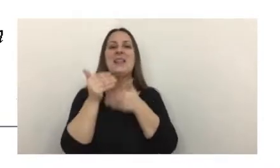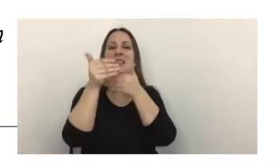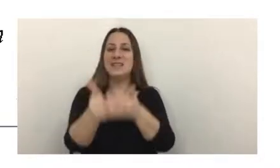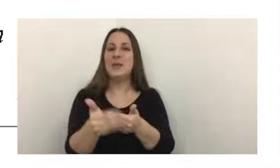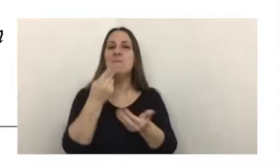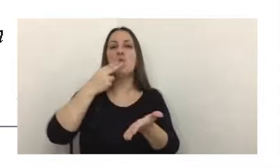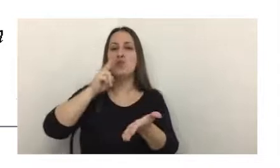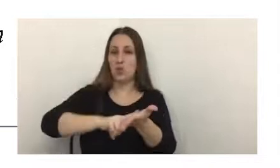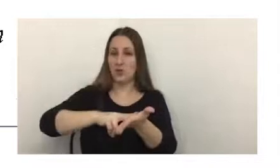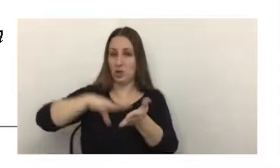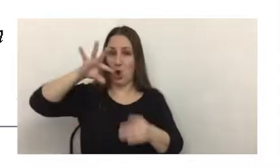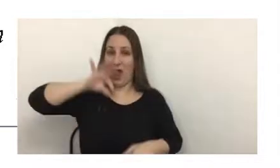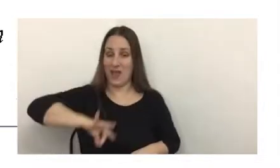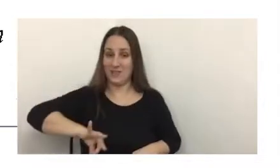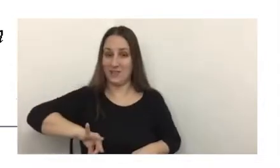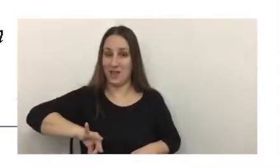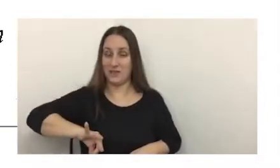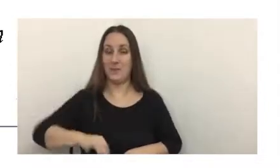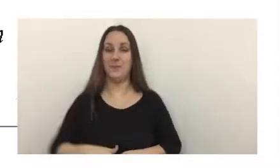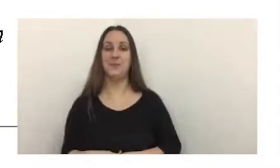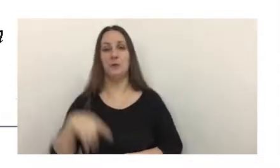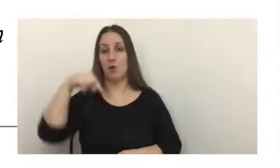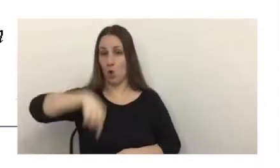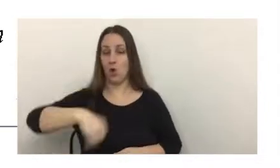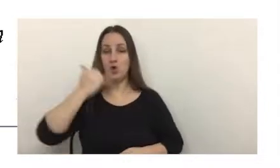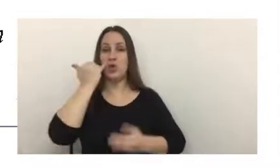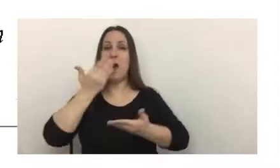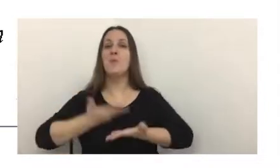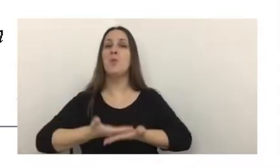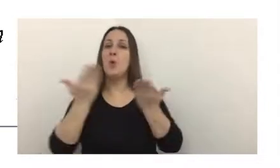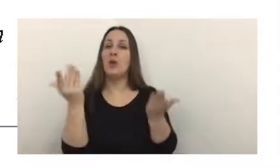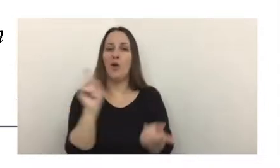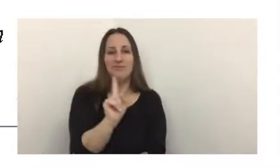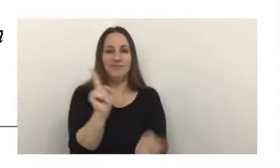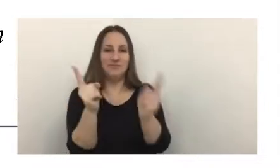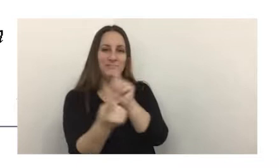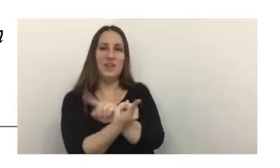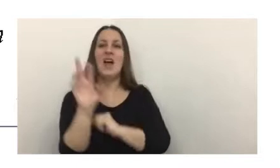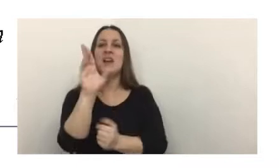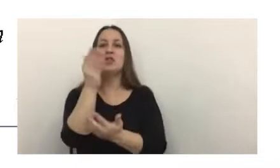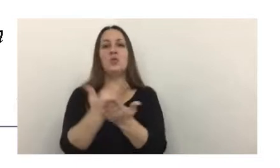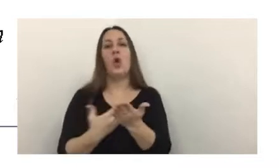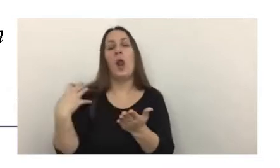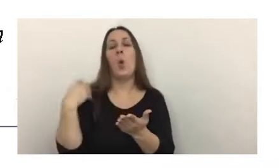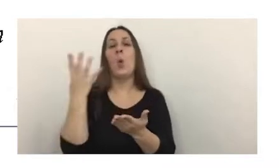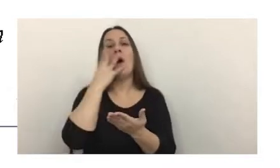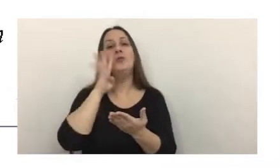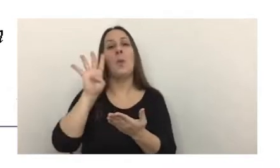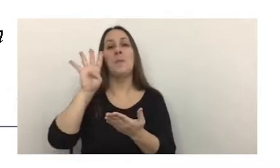impuesto a las ganancias, hoy se publica en reemplazo de la resolución general 4